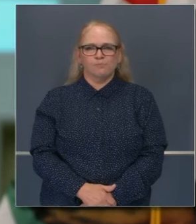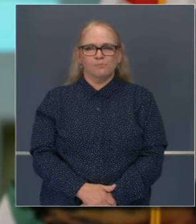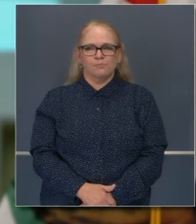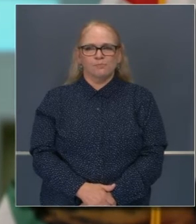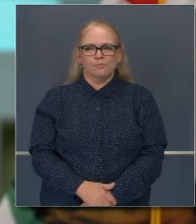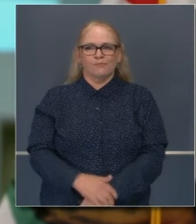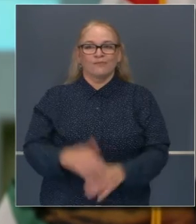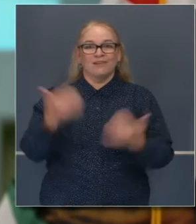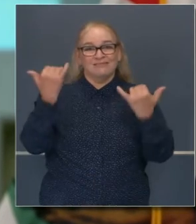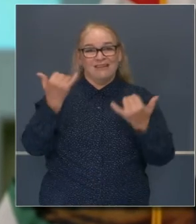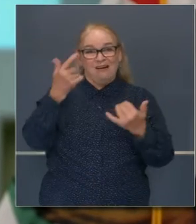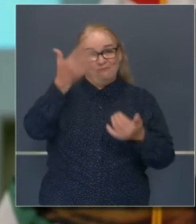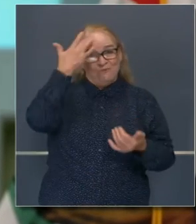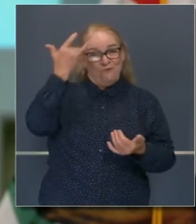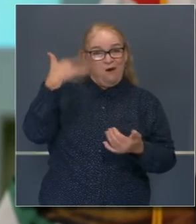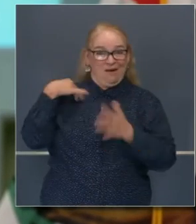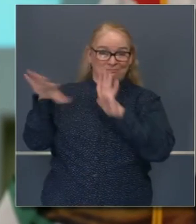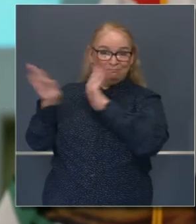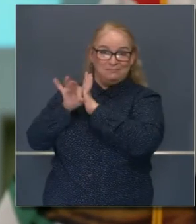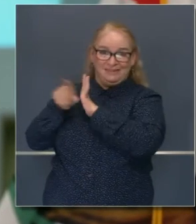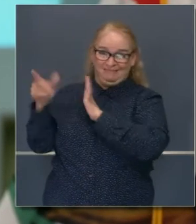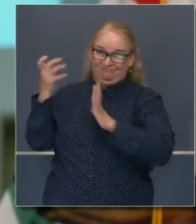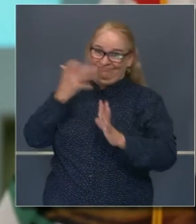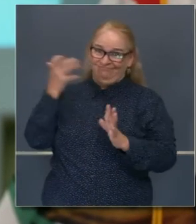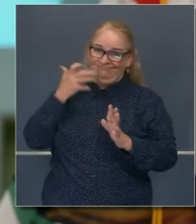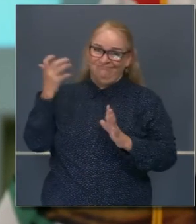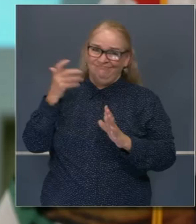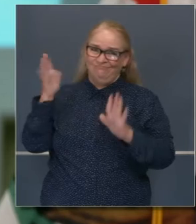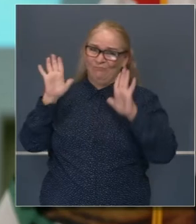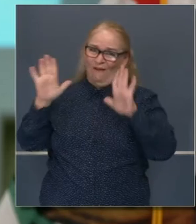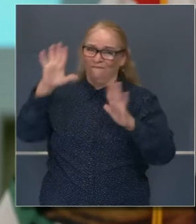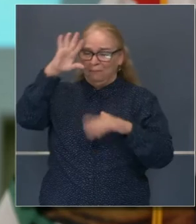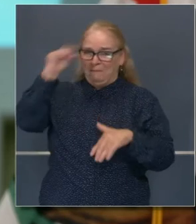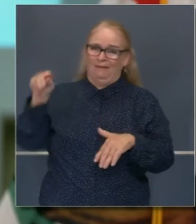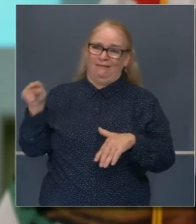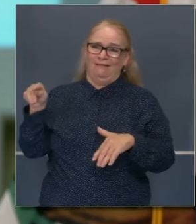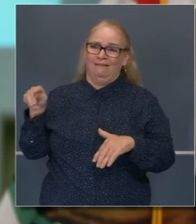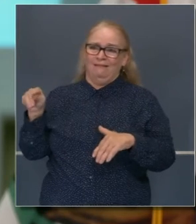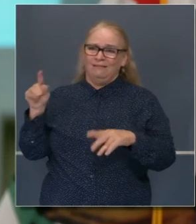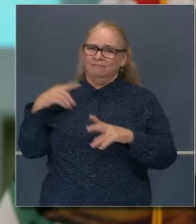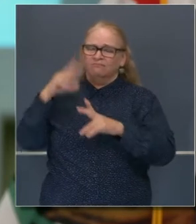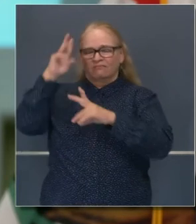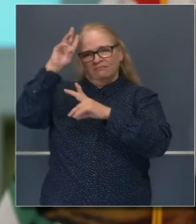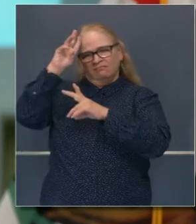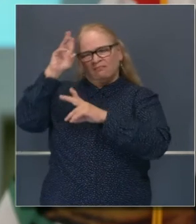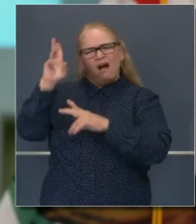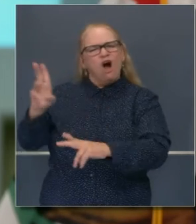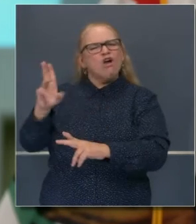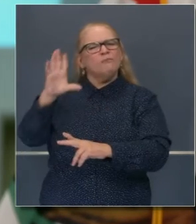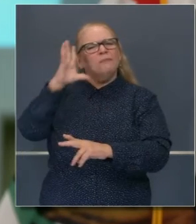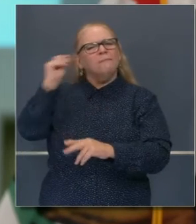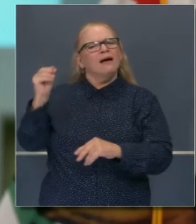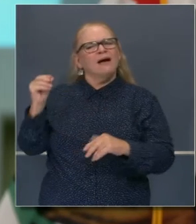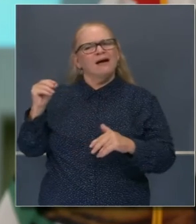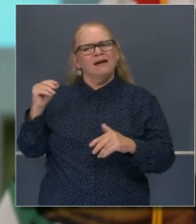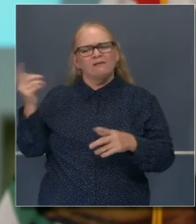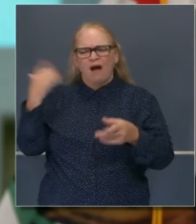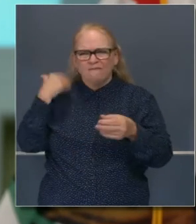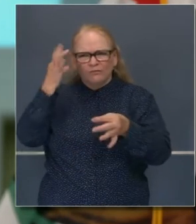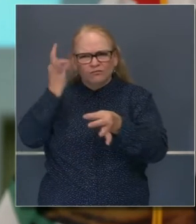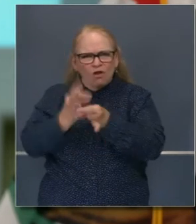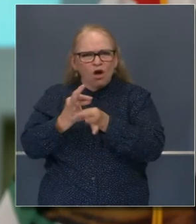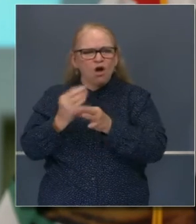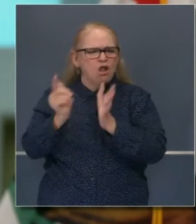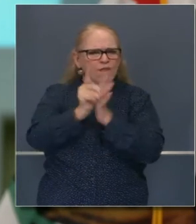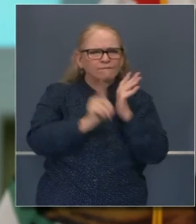Ahora saben por qué he nominado al juez Jenkins. Qué honor. Un hombre de carácter y fuerza